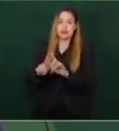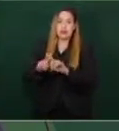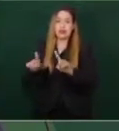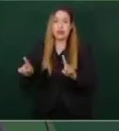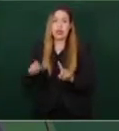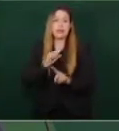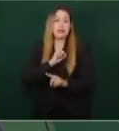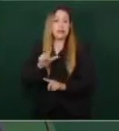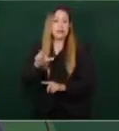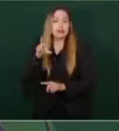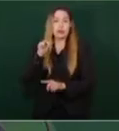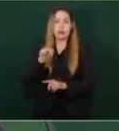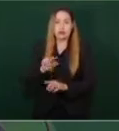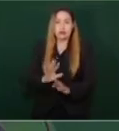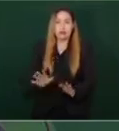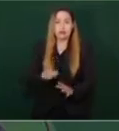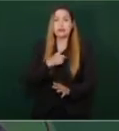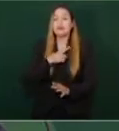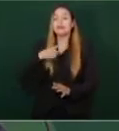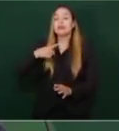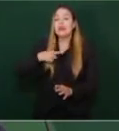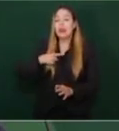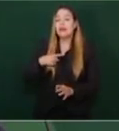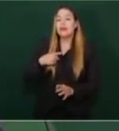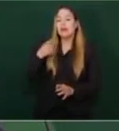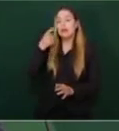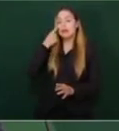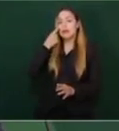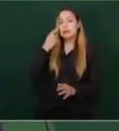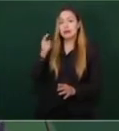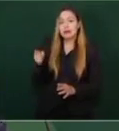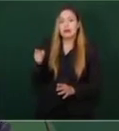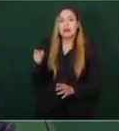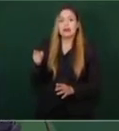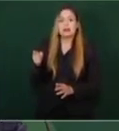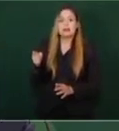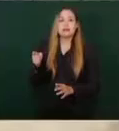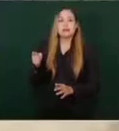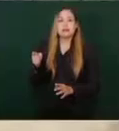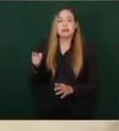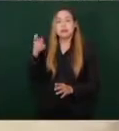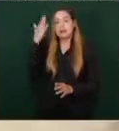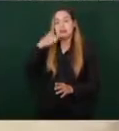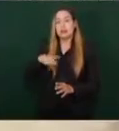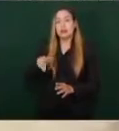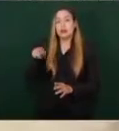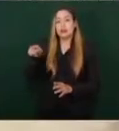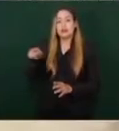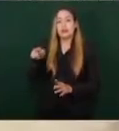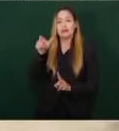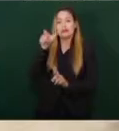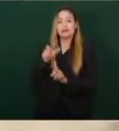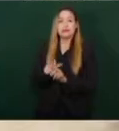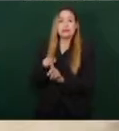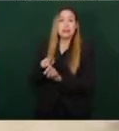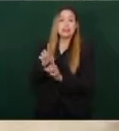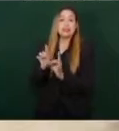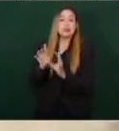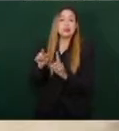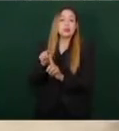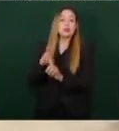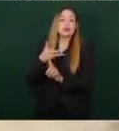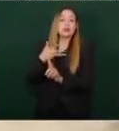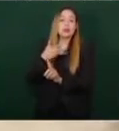tomarse en cuenta la cuestión de salud, la cuestión humanitaria